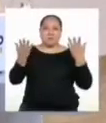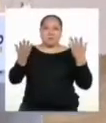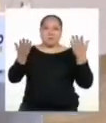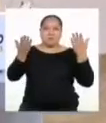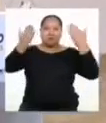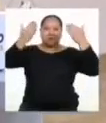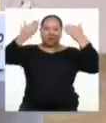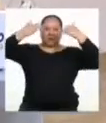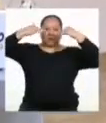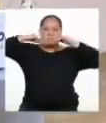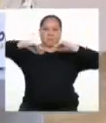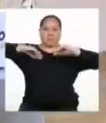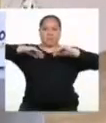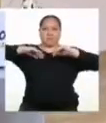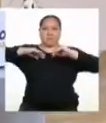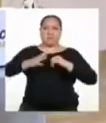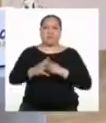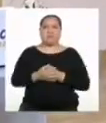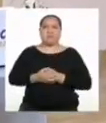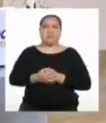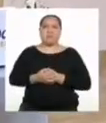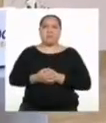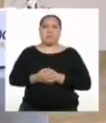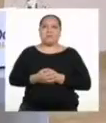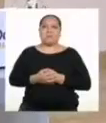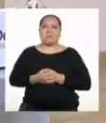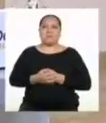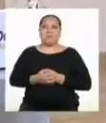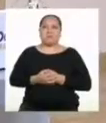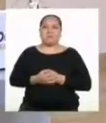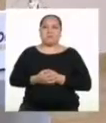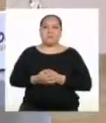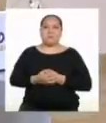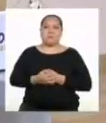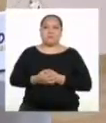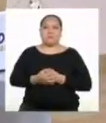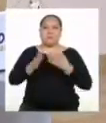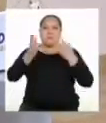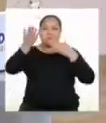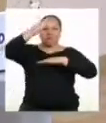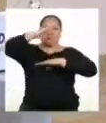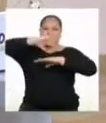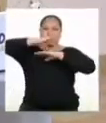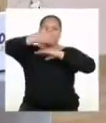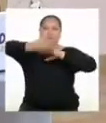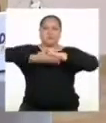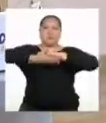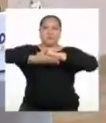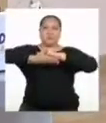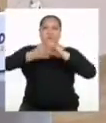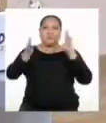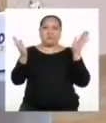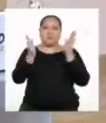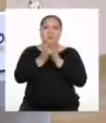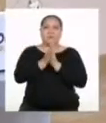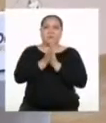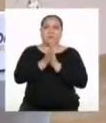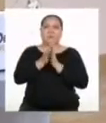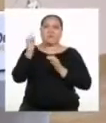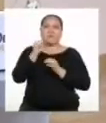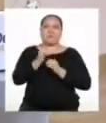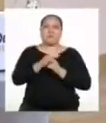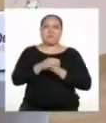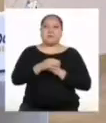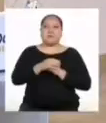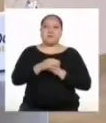Y luego solo lo doblas. Y doblas otra vez. Bueno, este es un mini fanzine porque